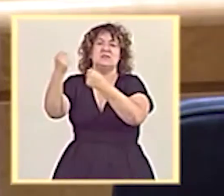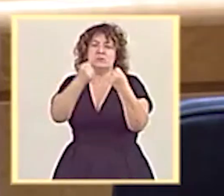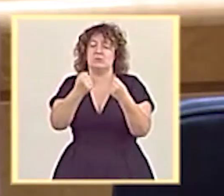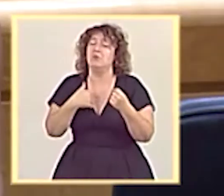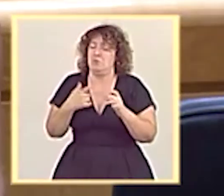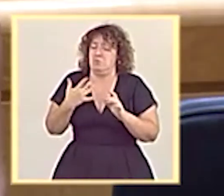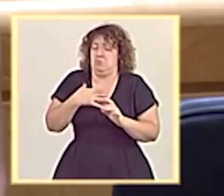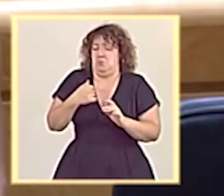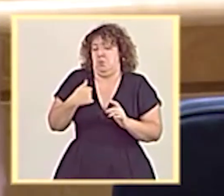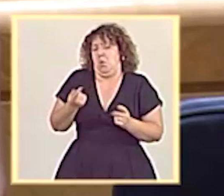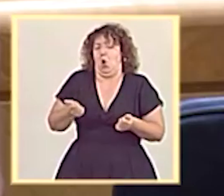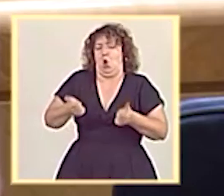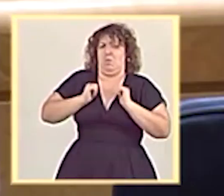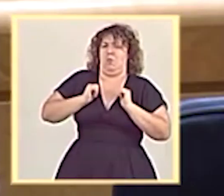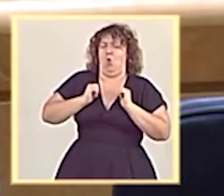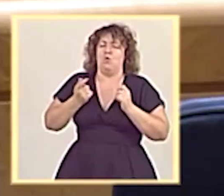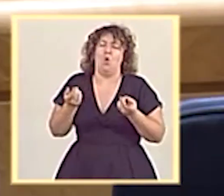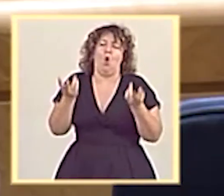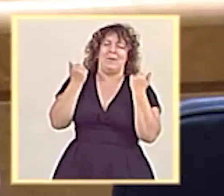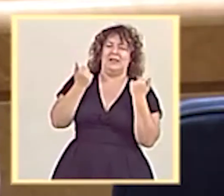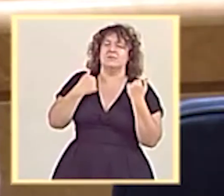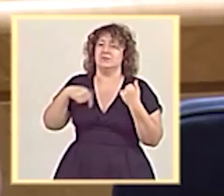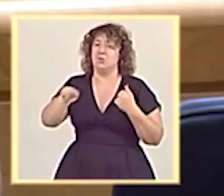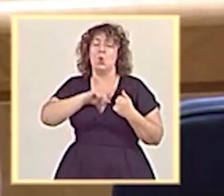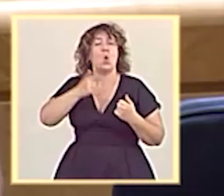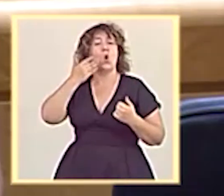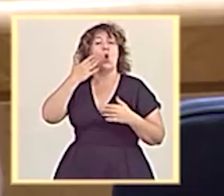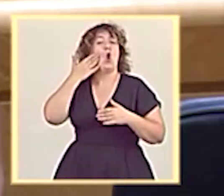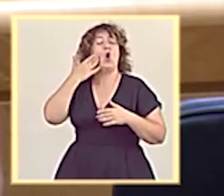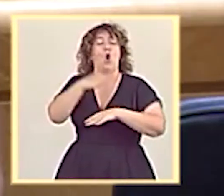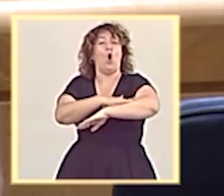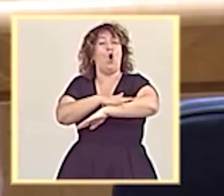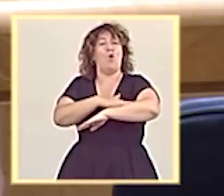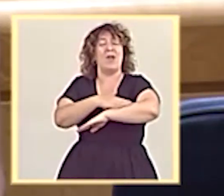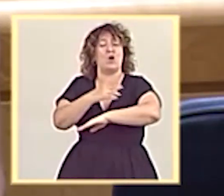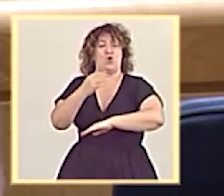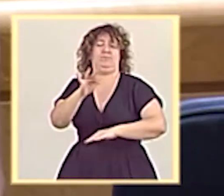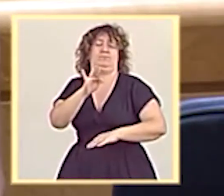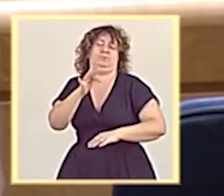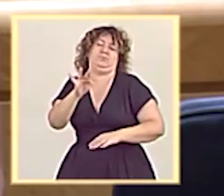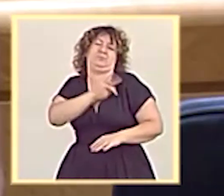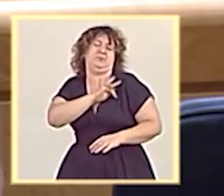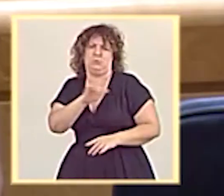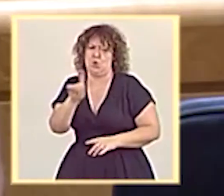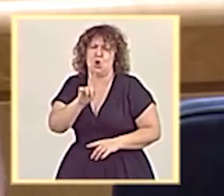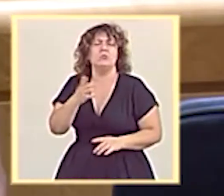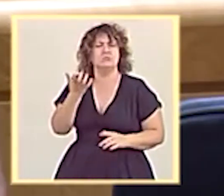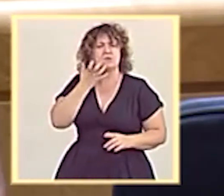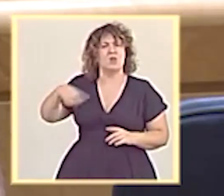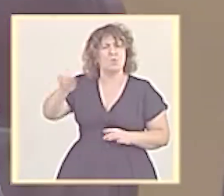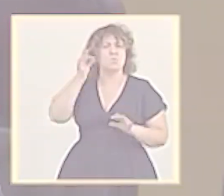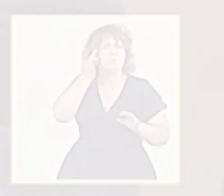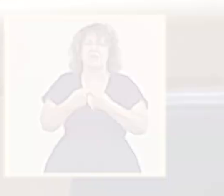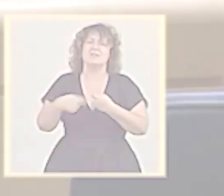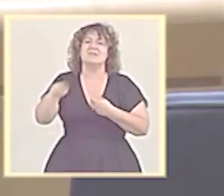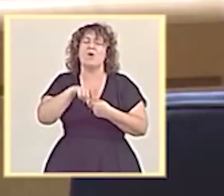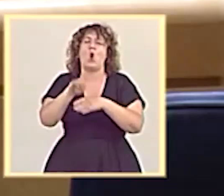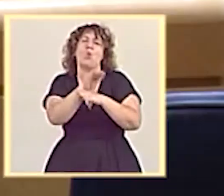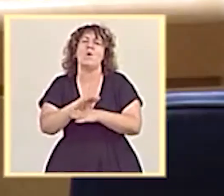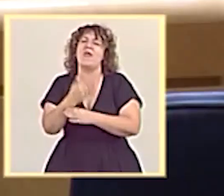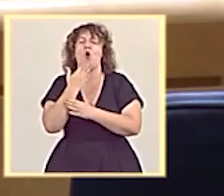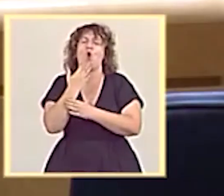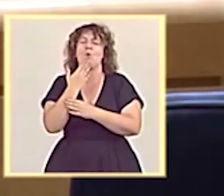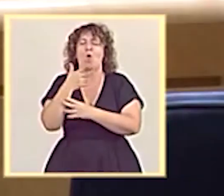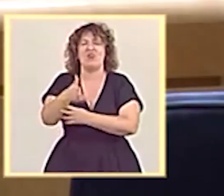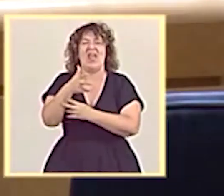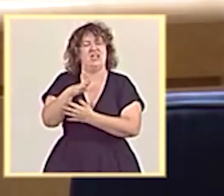digo con toda modestia, porque creo que no es mérito de este Gobierno, sino de las mujeres de nuestro país, ha hecho más cambios en un año que ustedes en una década. Queda